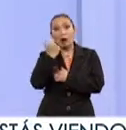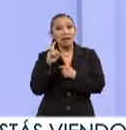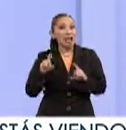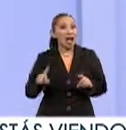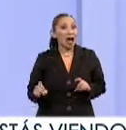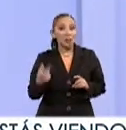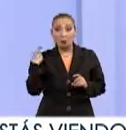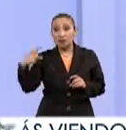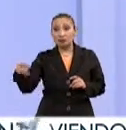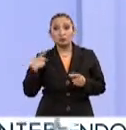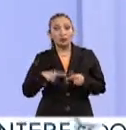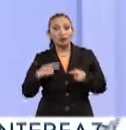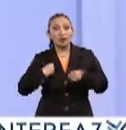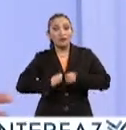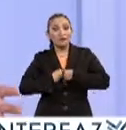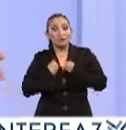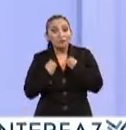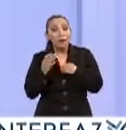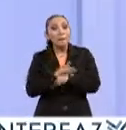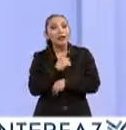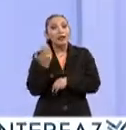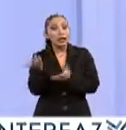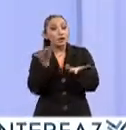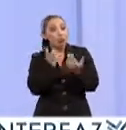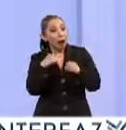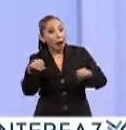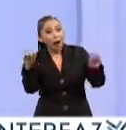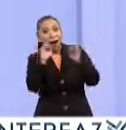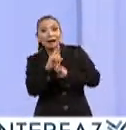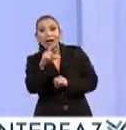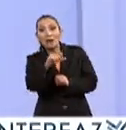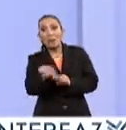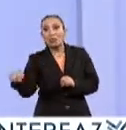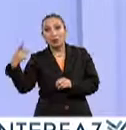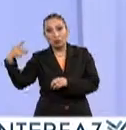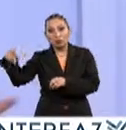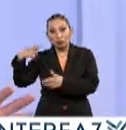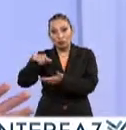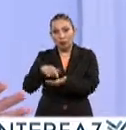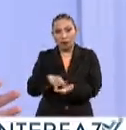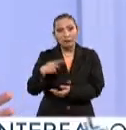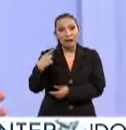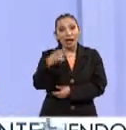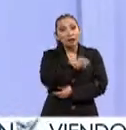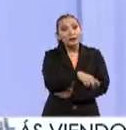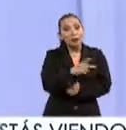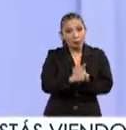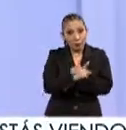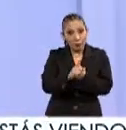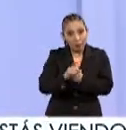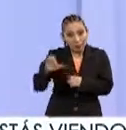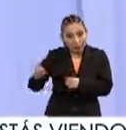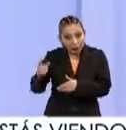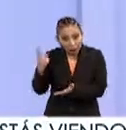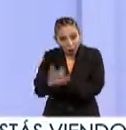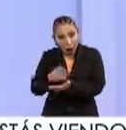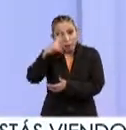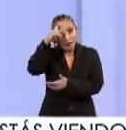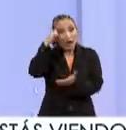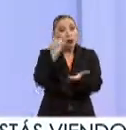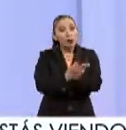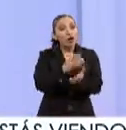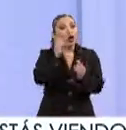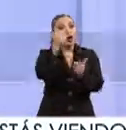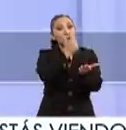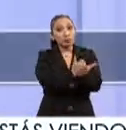corriente para sus habitantes debido a una escasez del vital líquido. Pero esto no es un problema de África, ni de México,